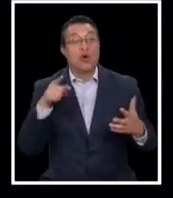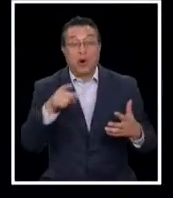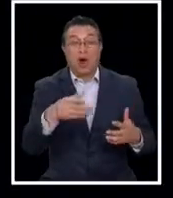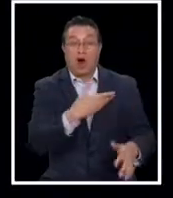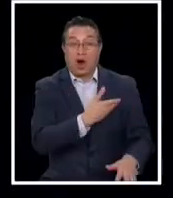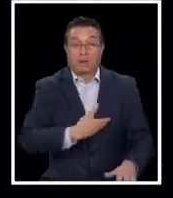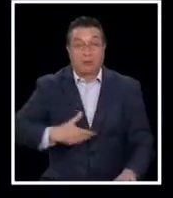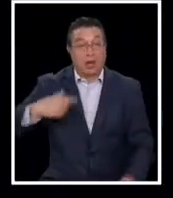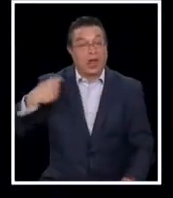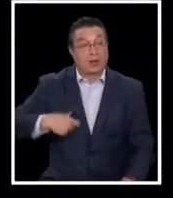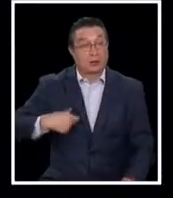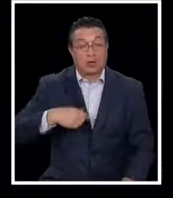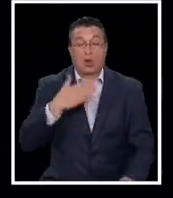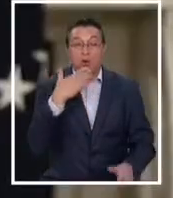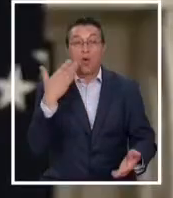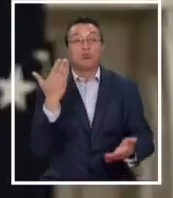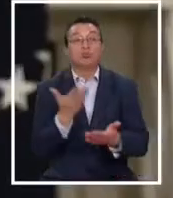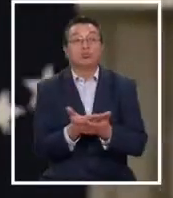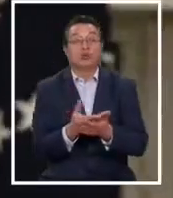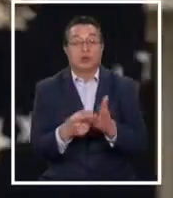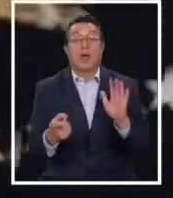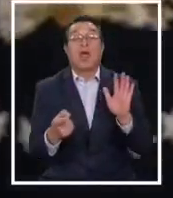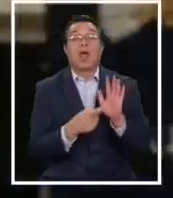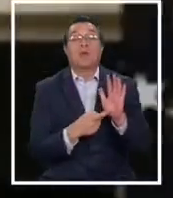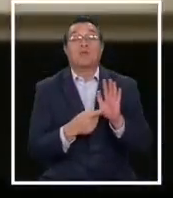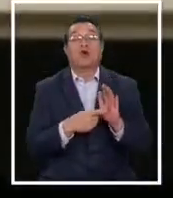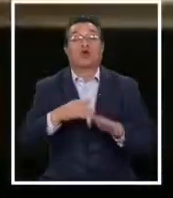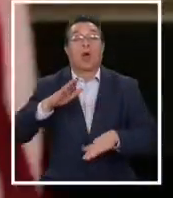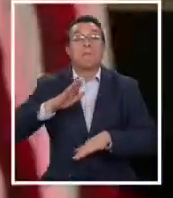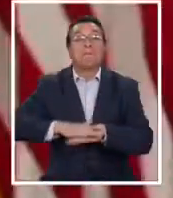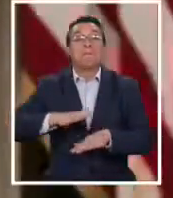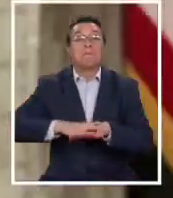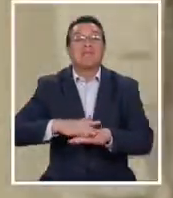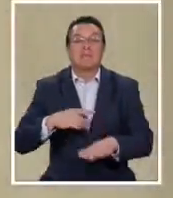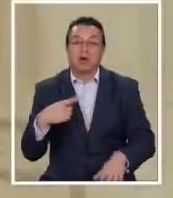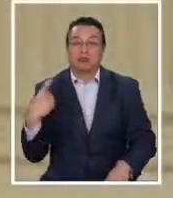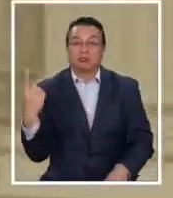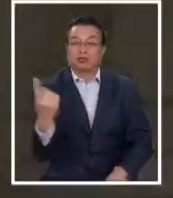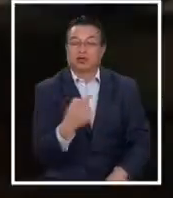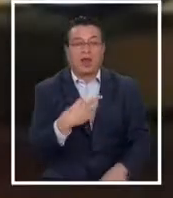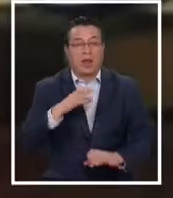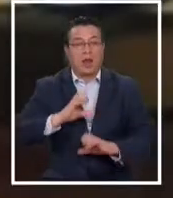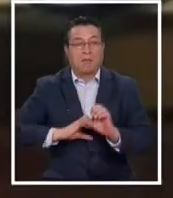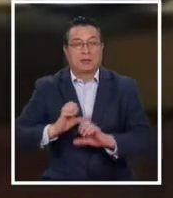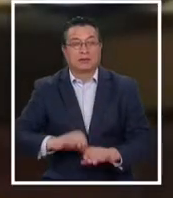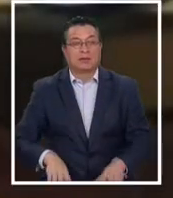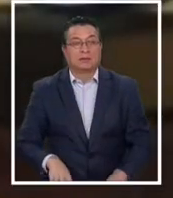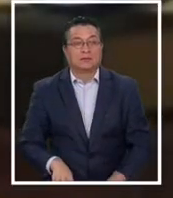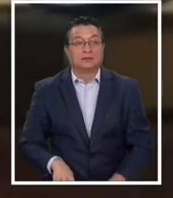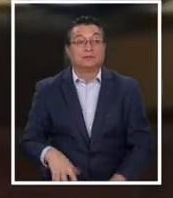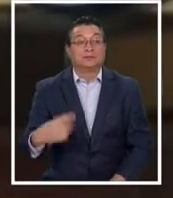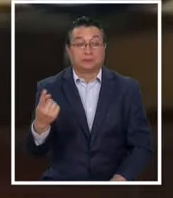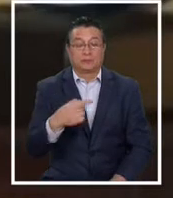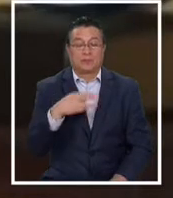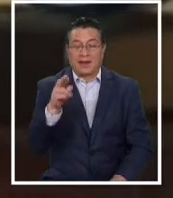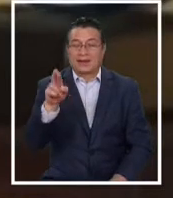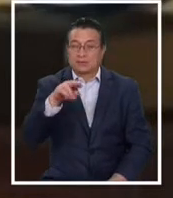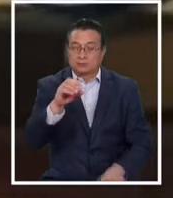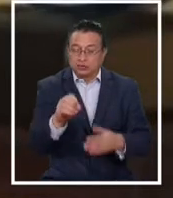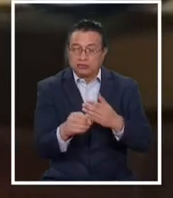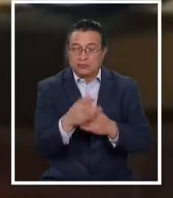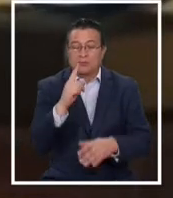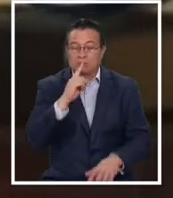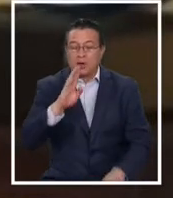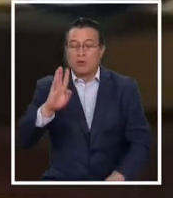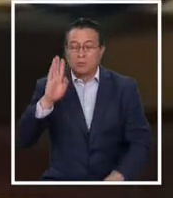gobierno norteamericano propone crear un impuesto mínimo global para las empresas. Debemos renovar el compromiso